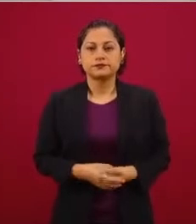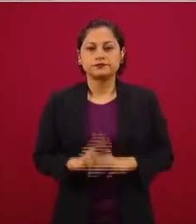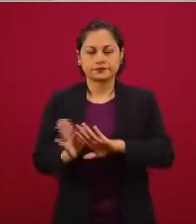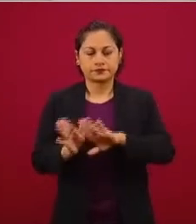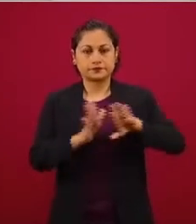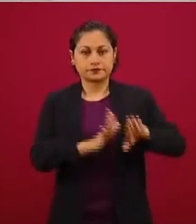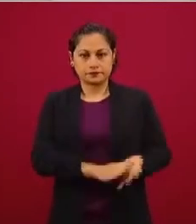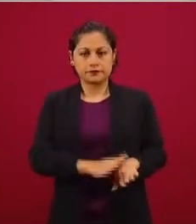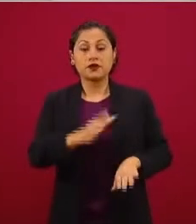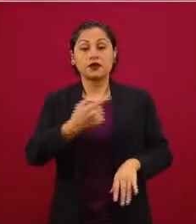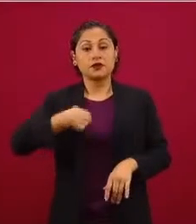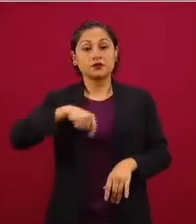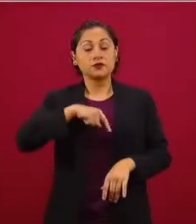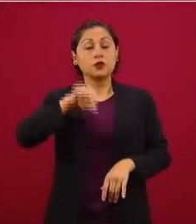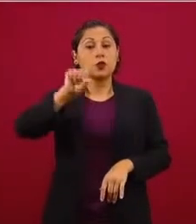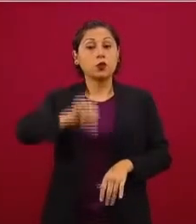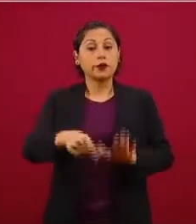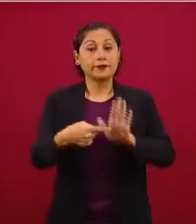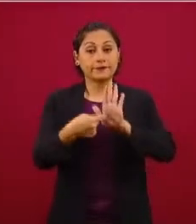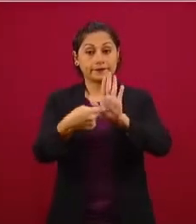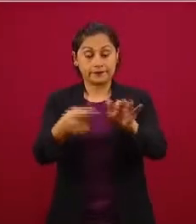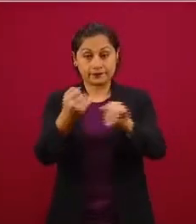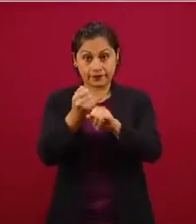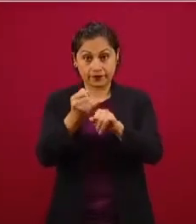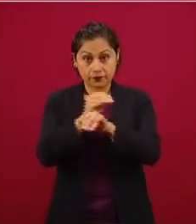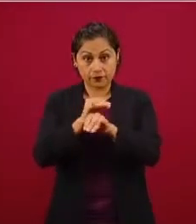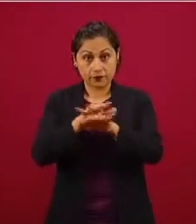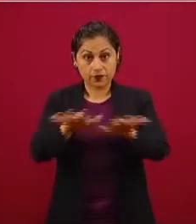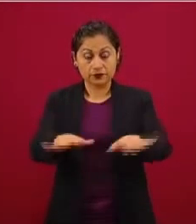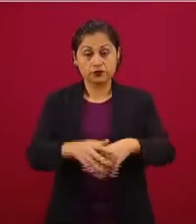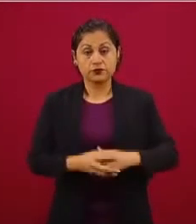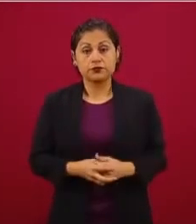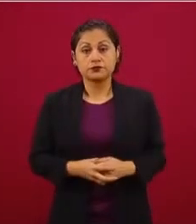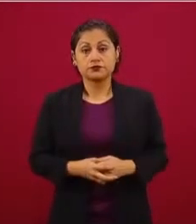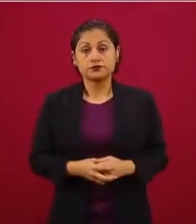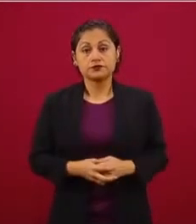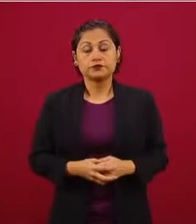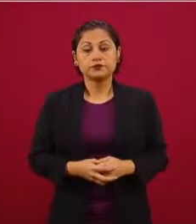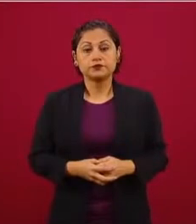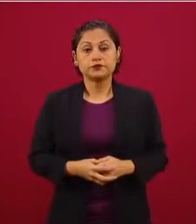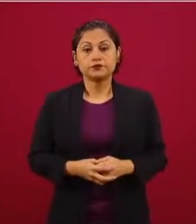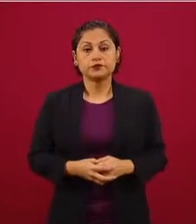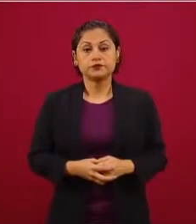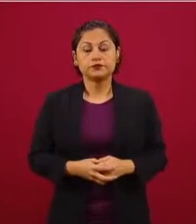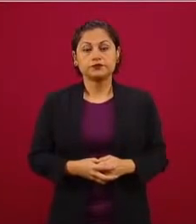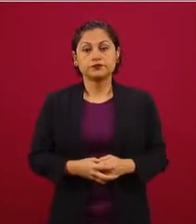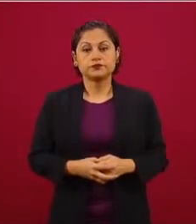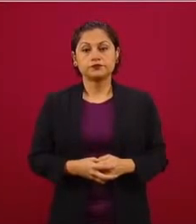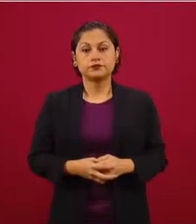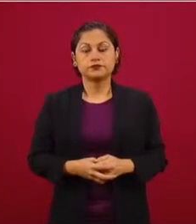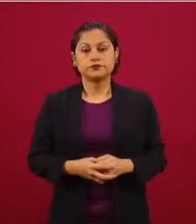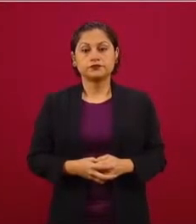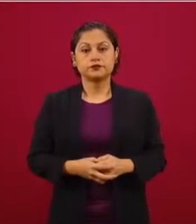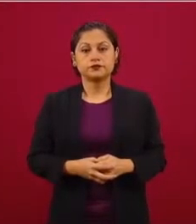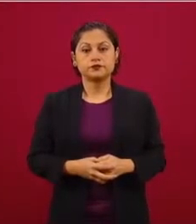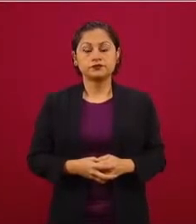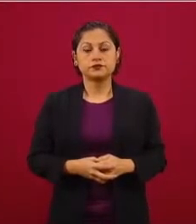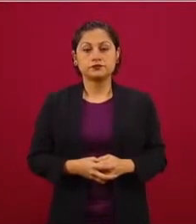Vamos a informarles de cómo ya se inició un